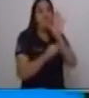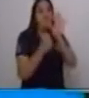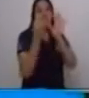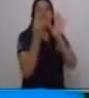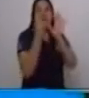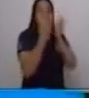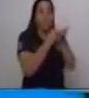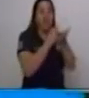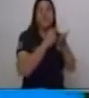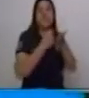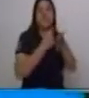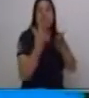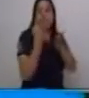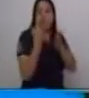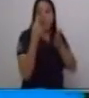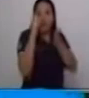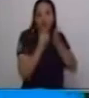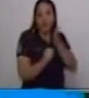Vamos a ver un ejemplo.